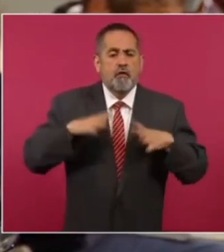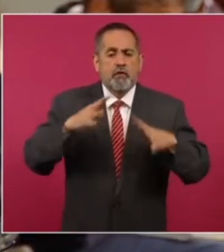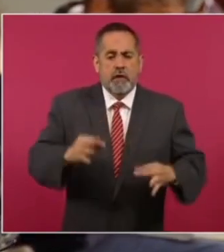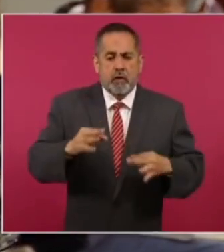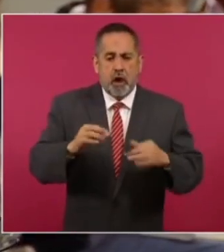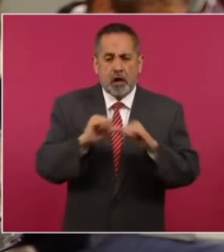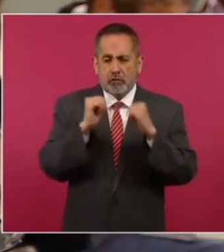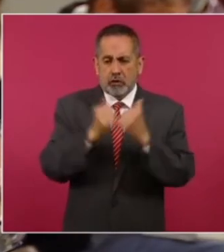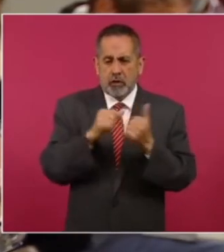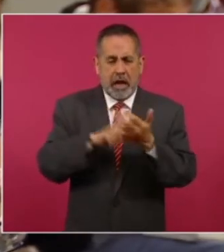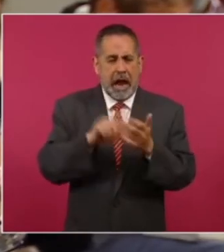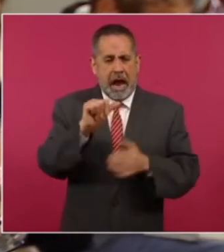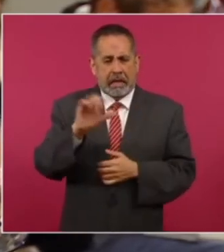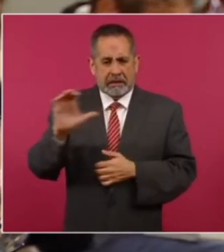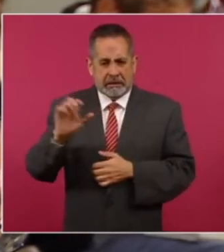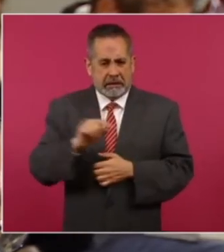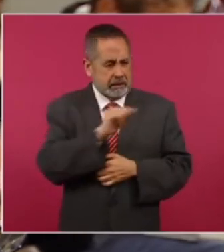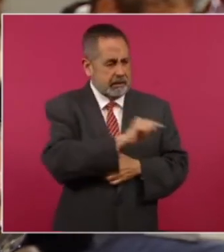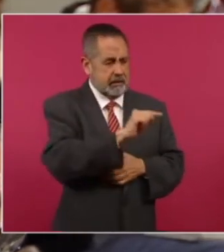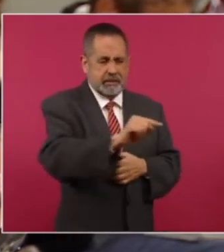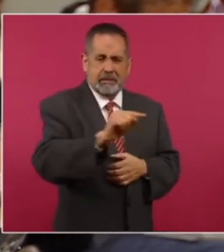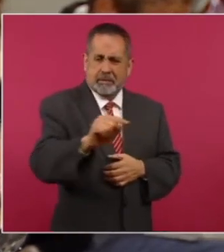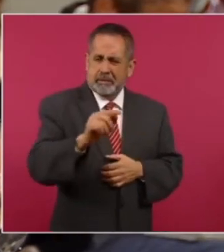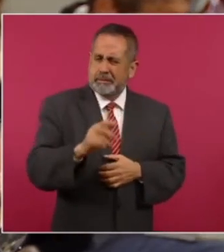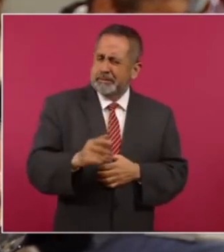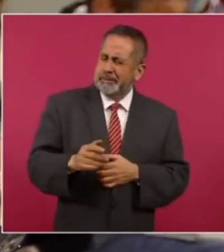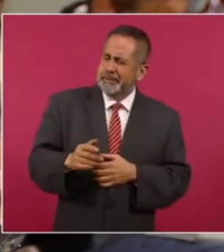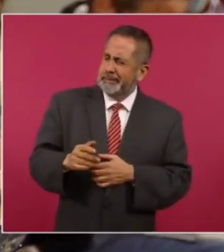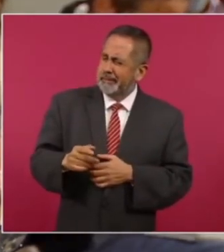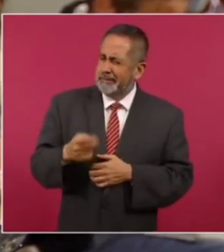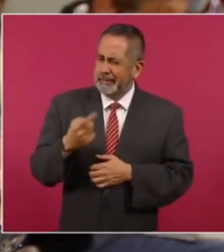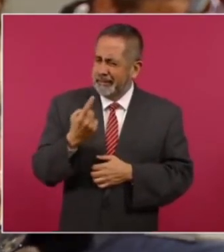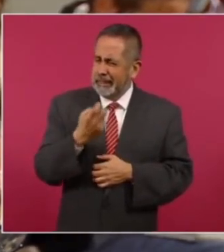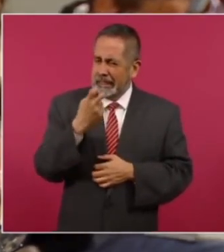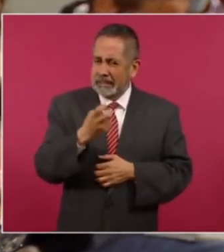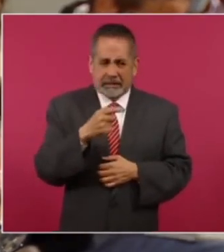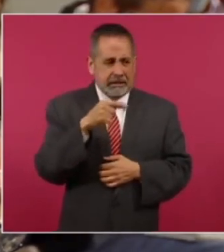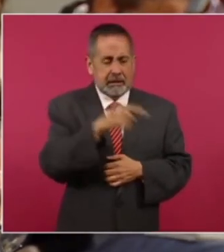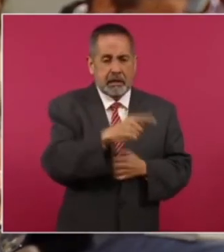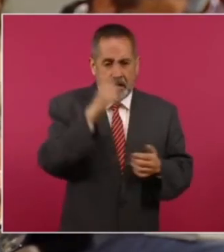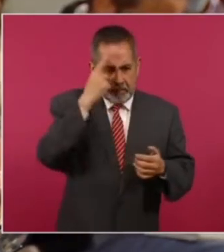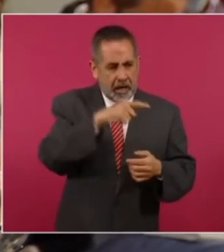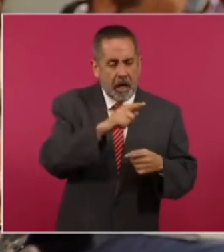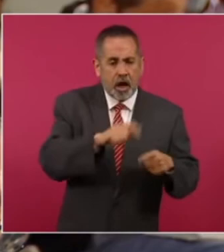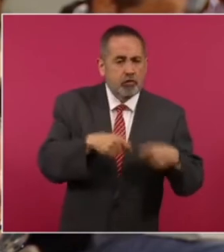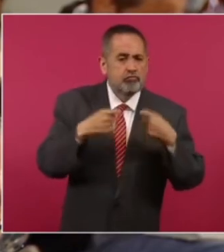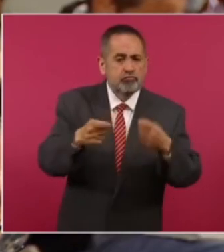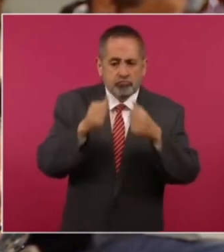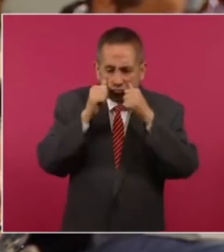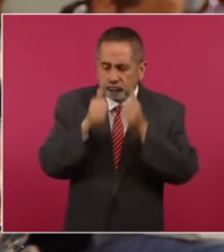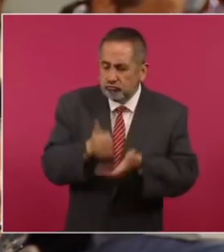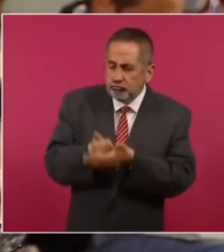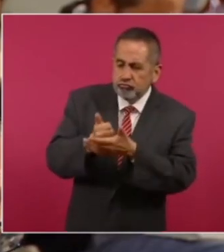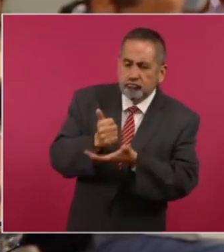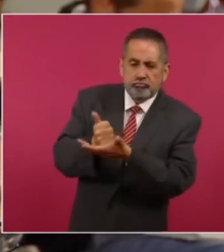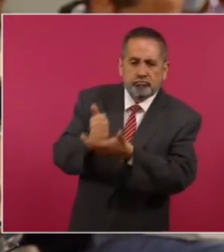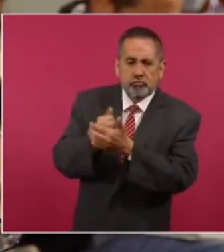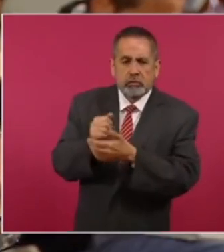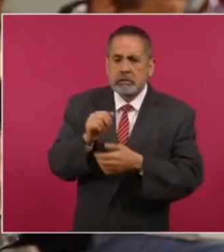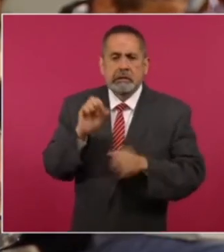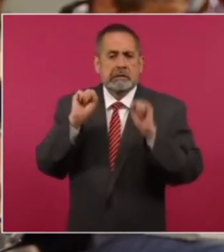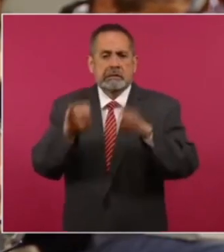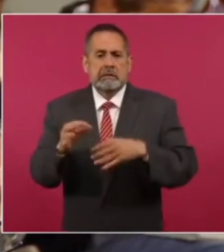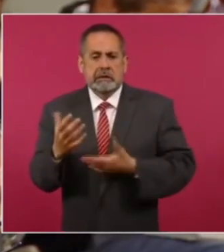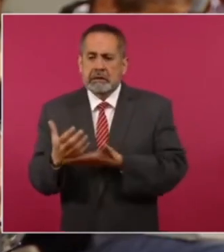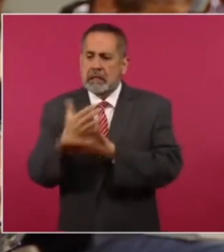asociaciones civiles porque esta figura está creada para pues brindar asistencia social sin fines de